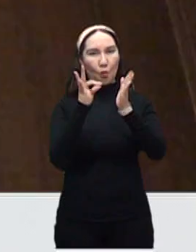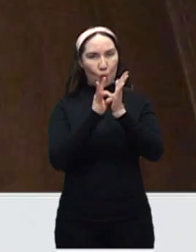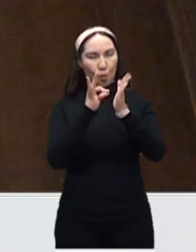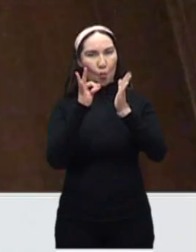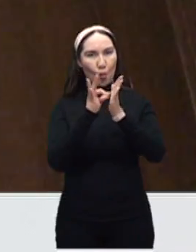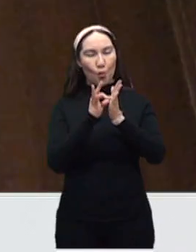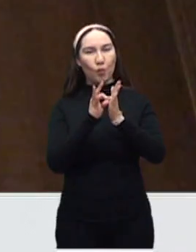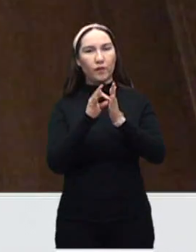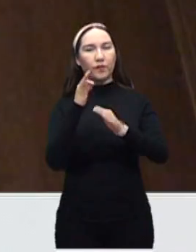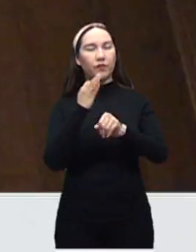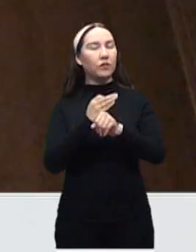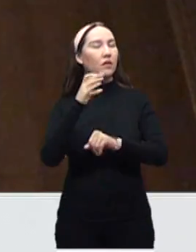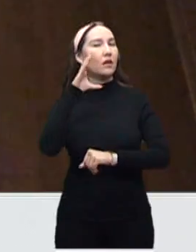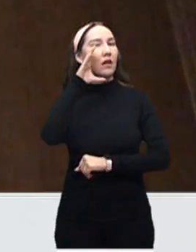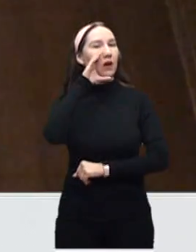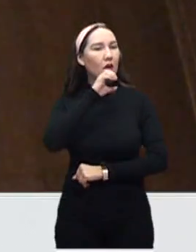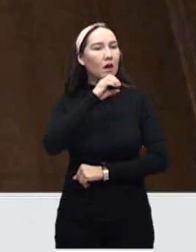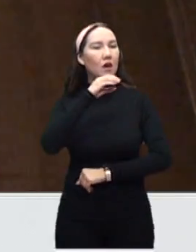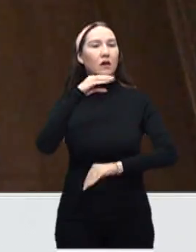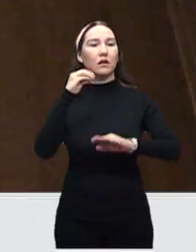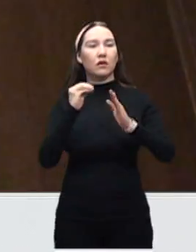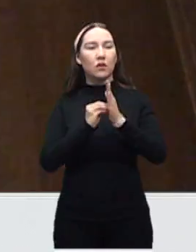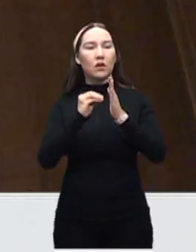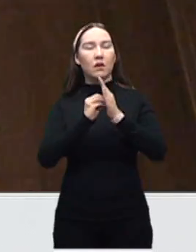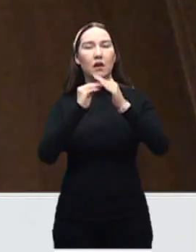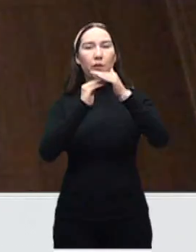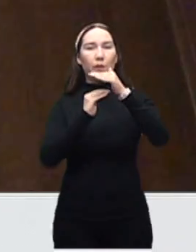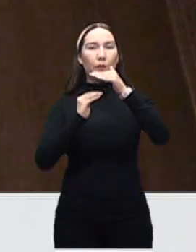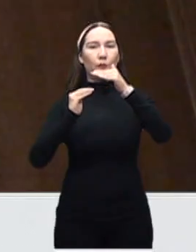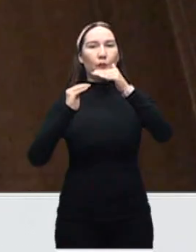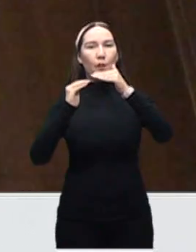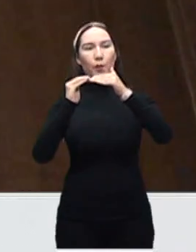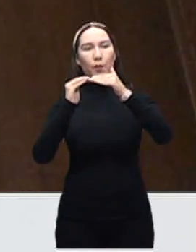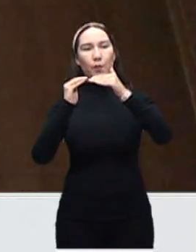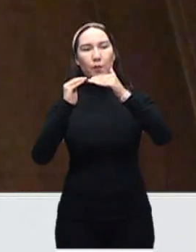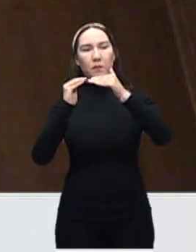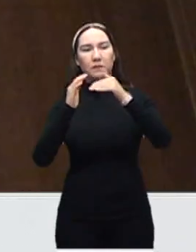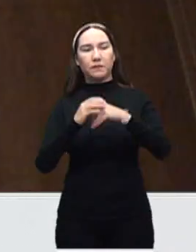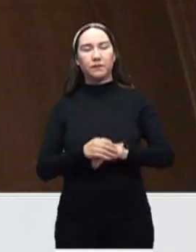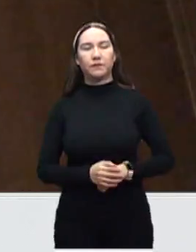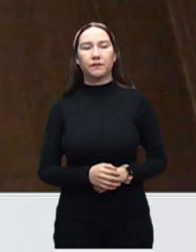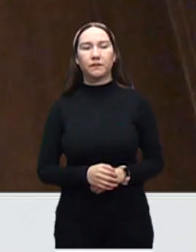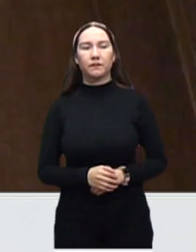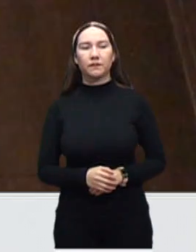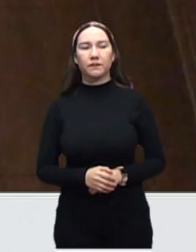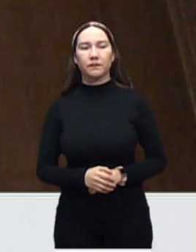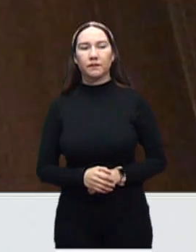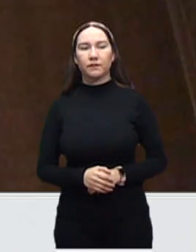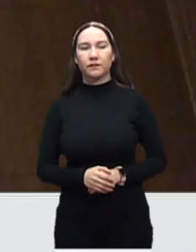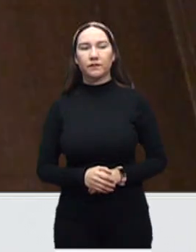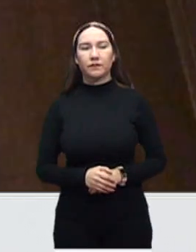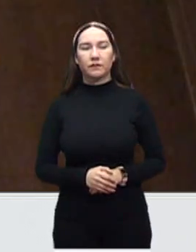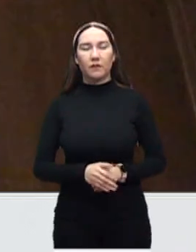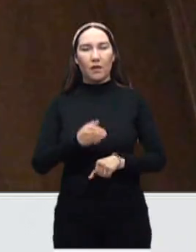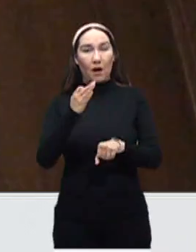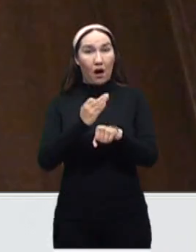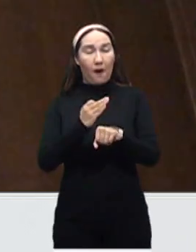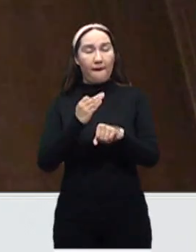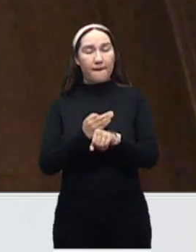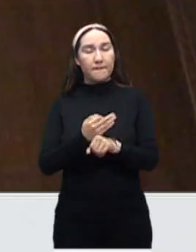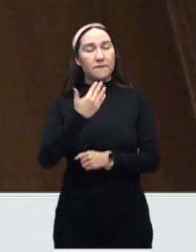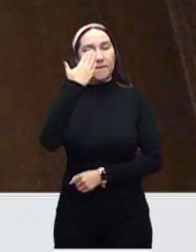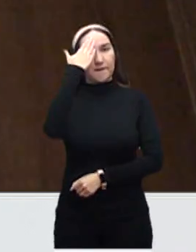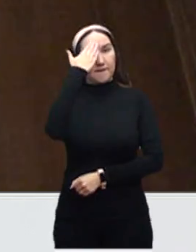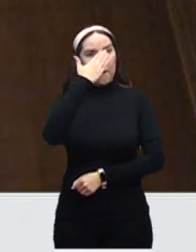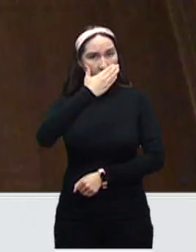mantuvimos en naranja, es decir, todavía tuvimos un decremento. Entonces, lo que nosotros sabemos que está